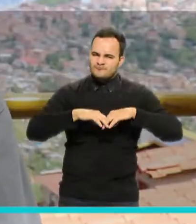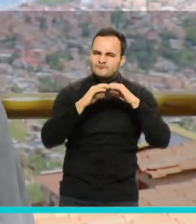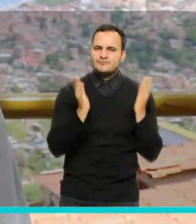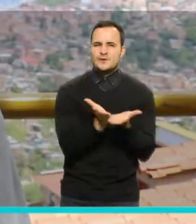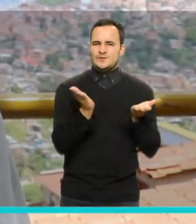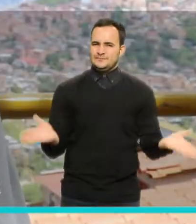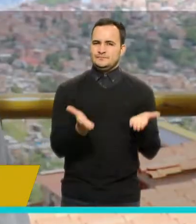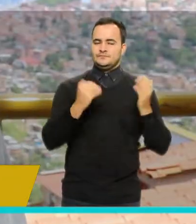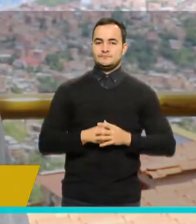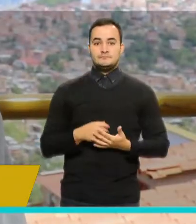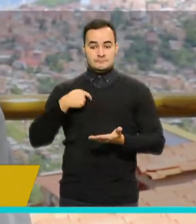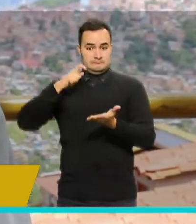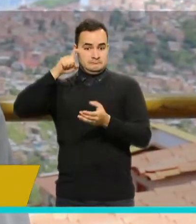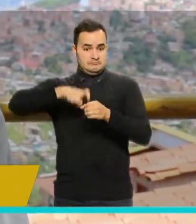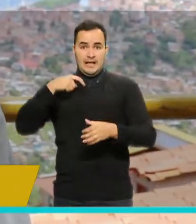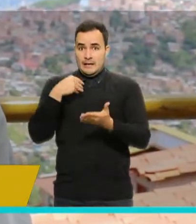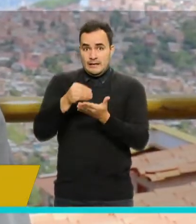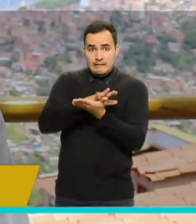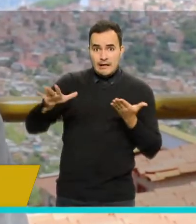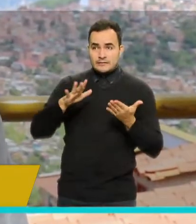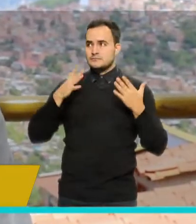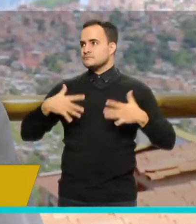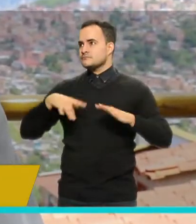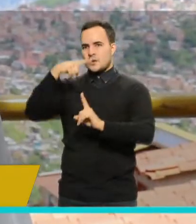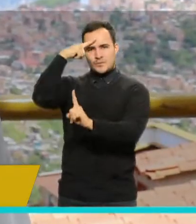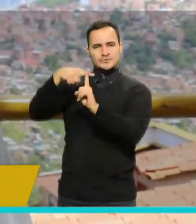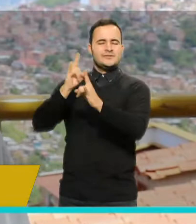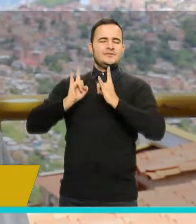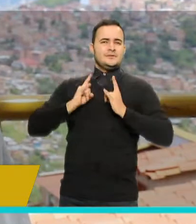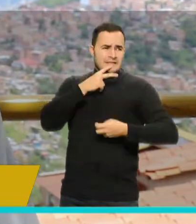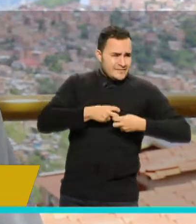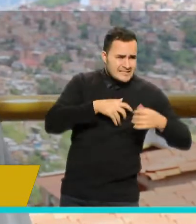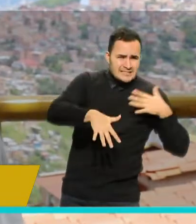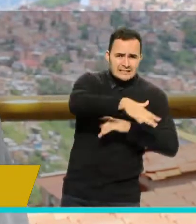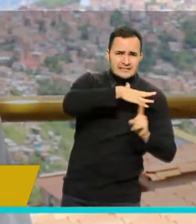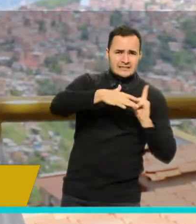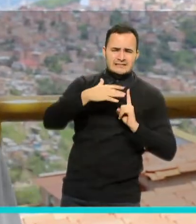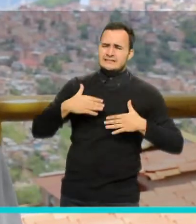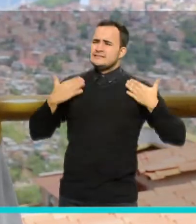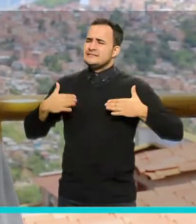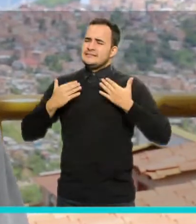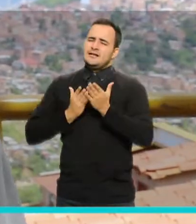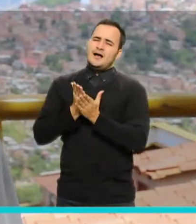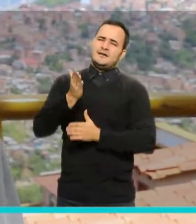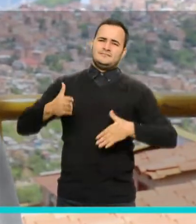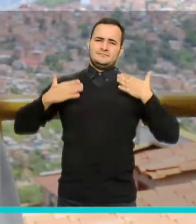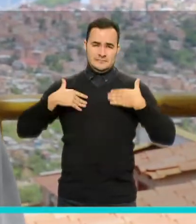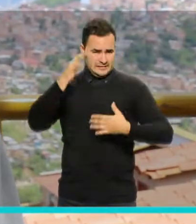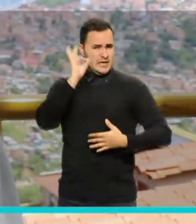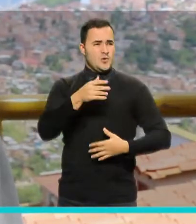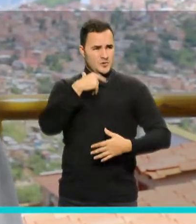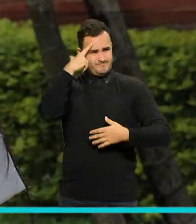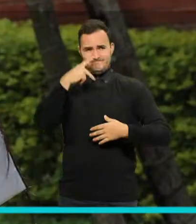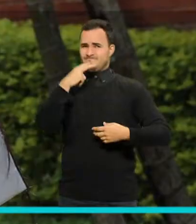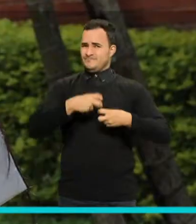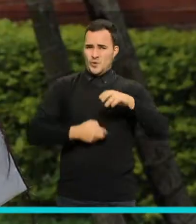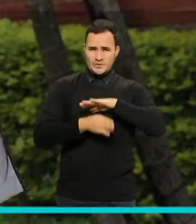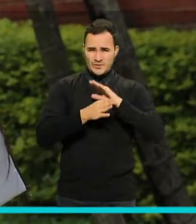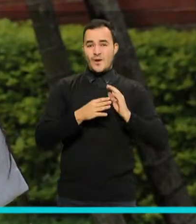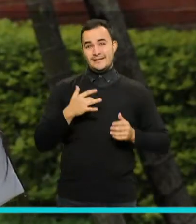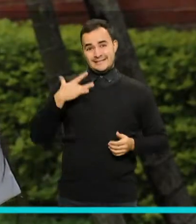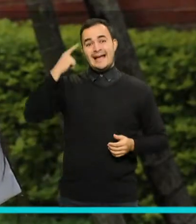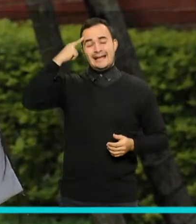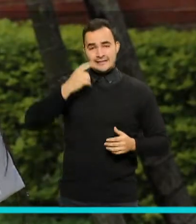Matrícula Cero para mí es motivo de esperanza en tiempos de dificultad, porque las circunstancias estaban alejando un poco la posibilidad de continuar con mis estudios. Una